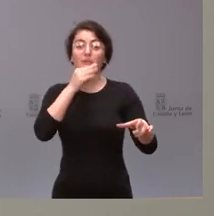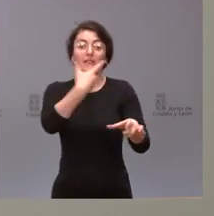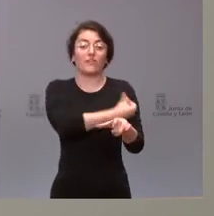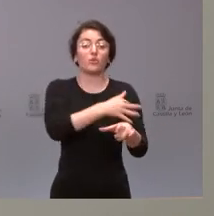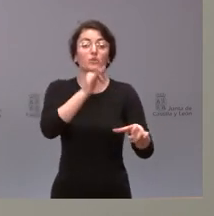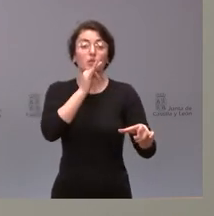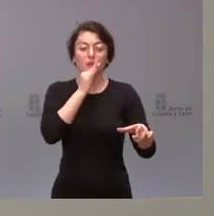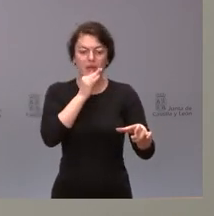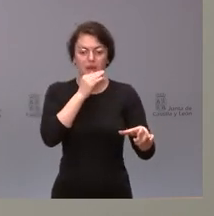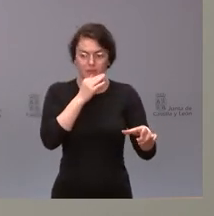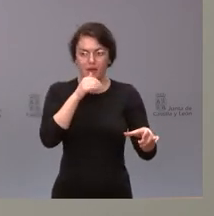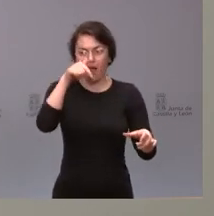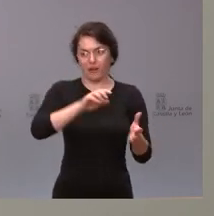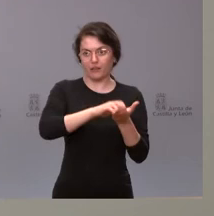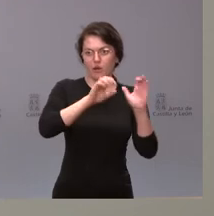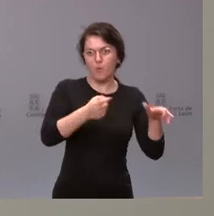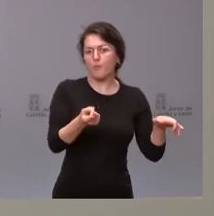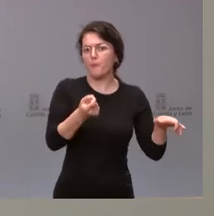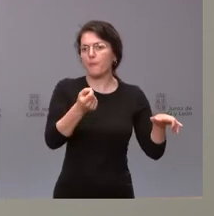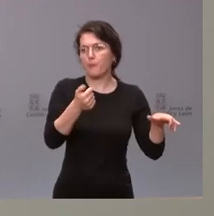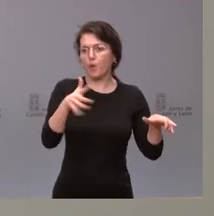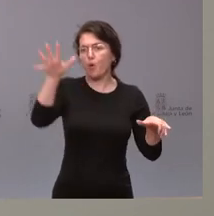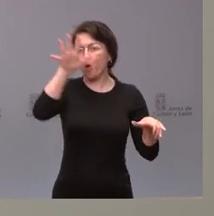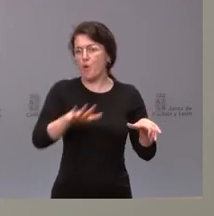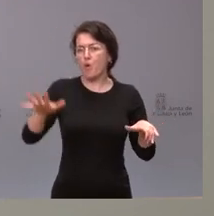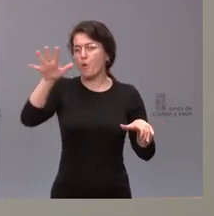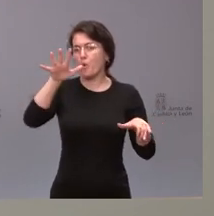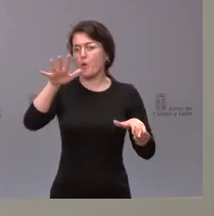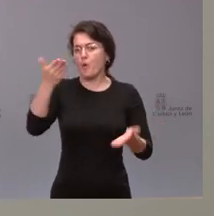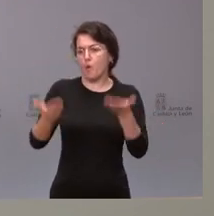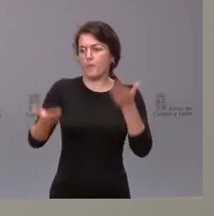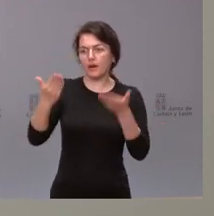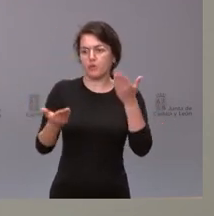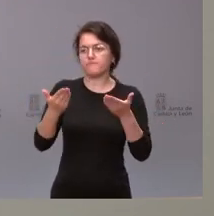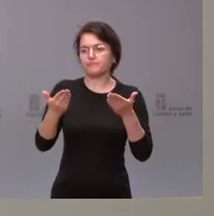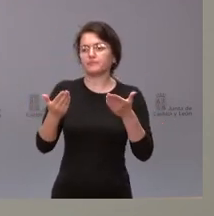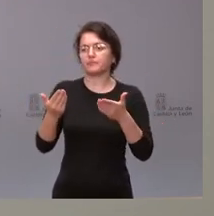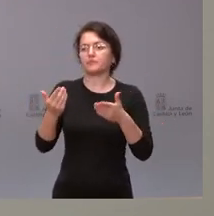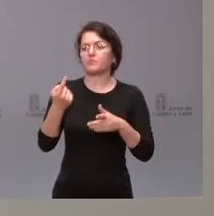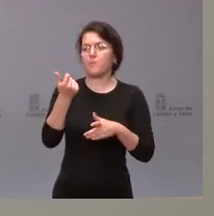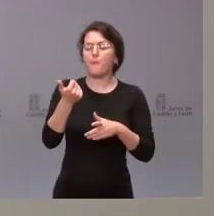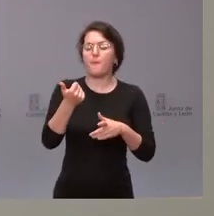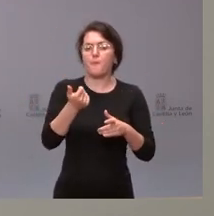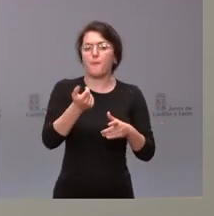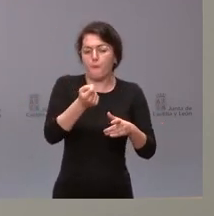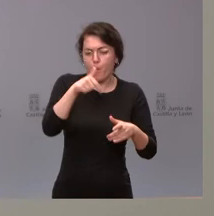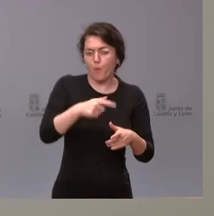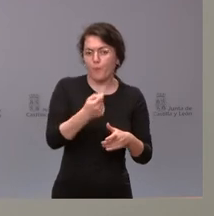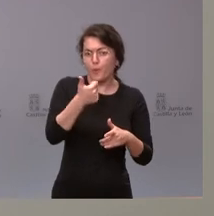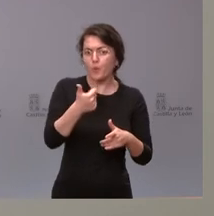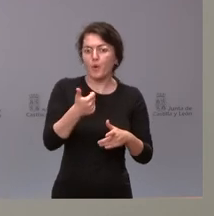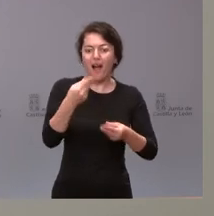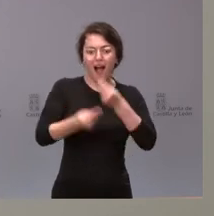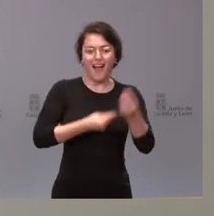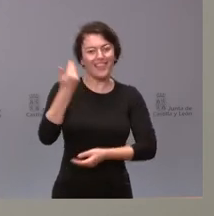Castilla y León son relativamente pocos dentro de lo que es el contexto nacional e internacional, lo hagan y lo hagan cuanto antes, a través ya no del